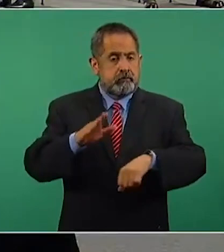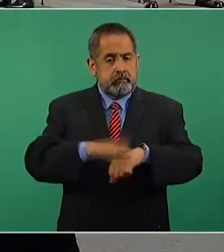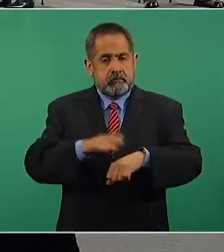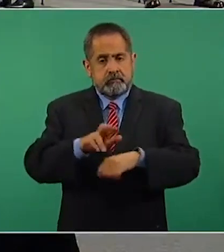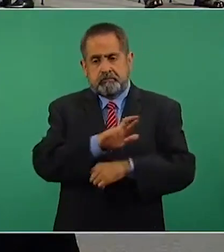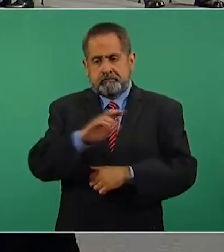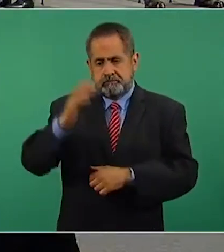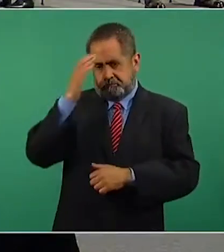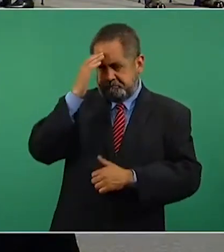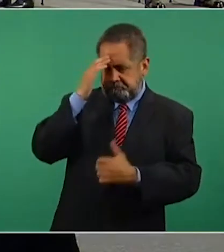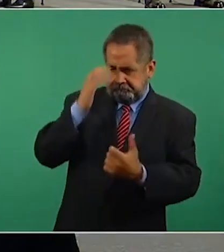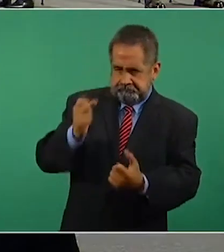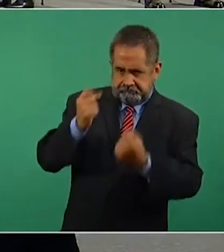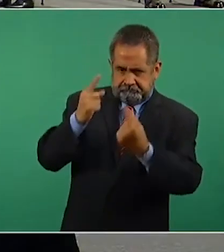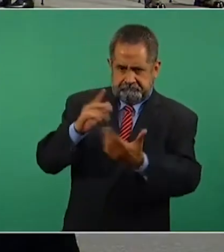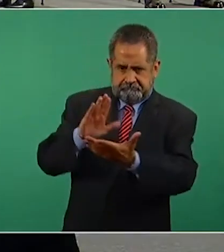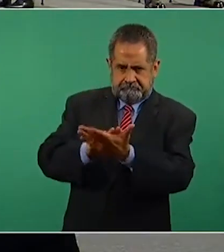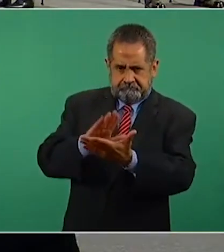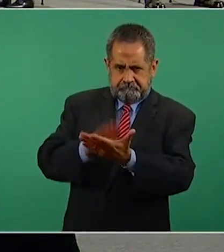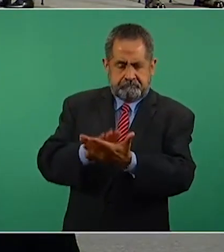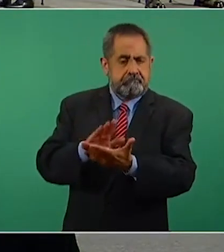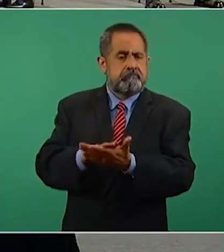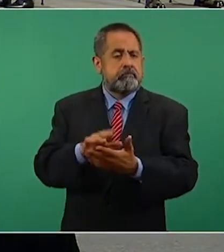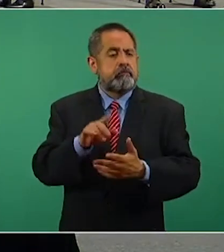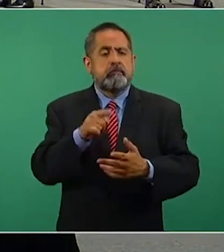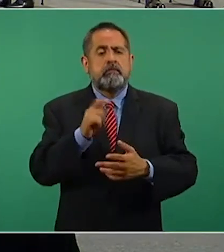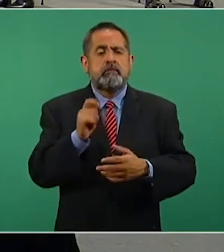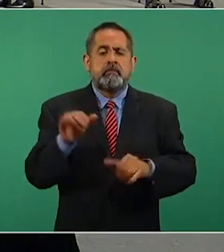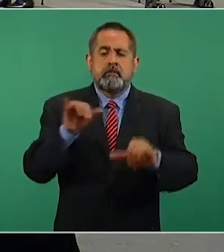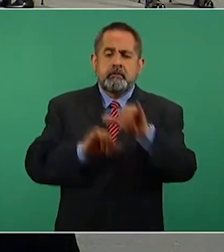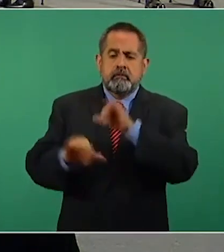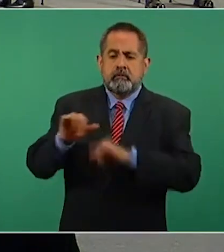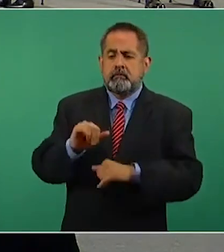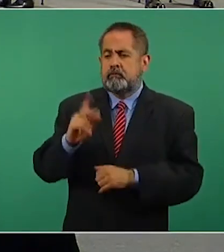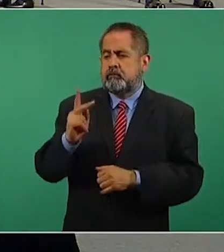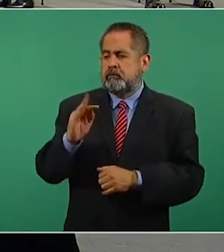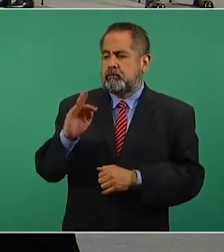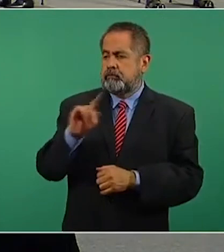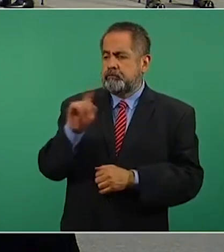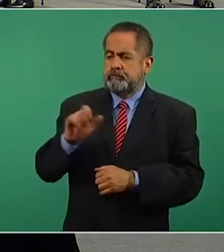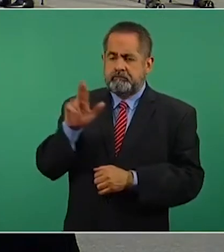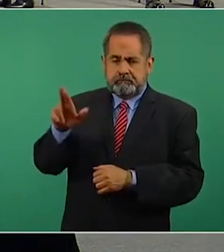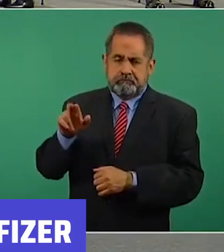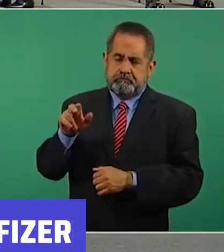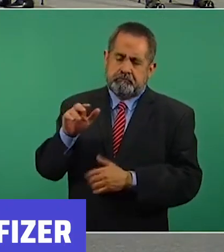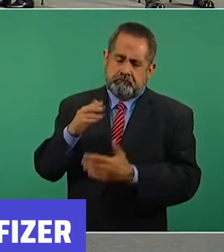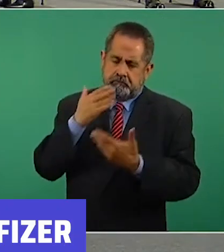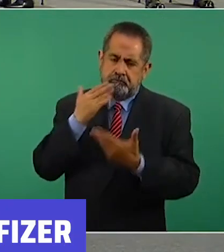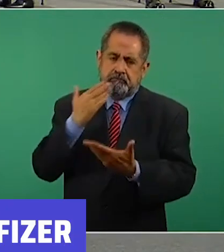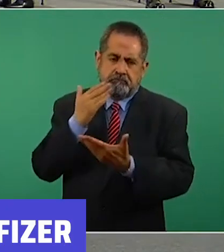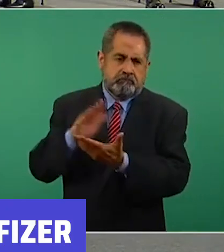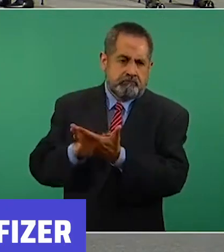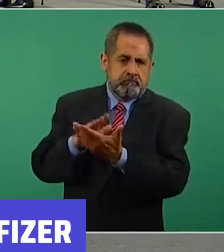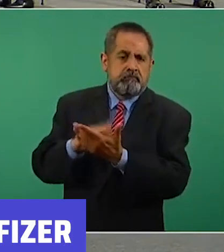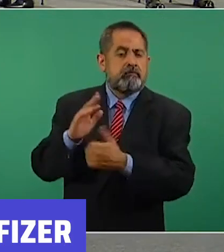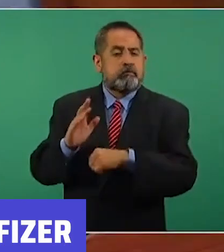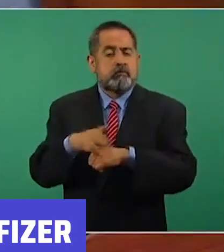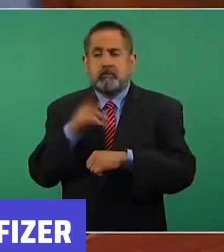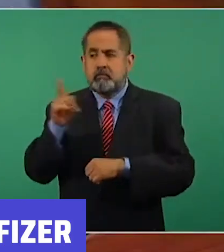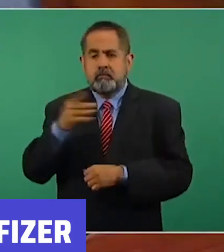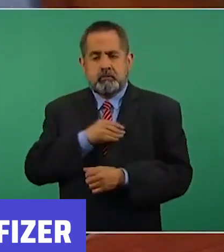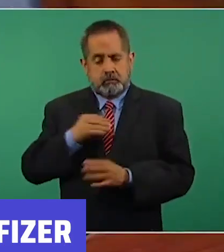reconocimiento a el laboratorio Pfizer porque está